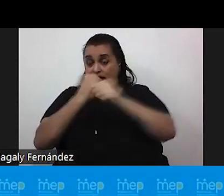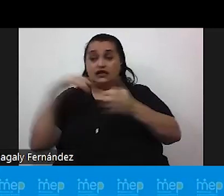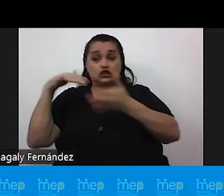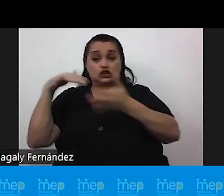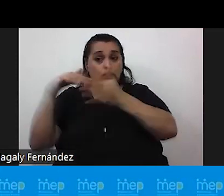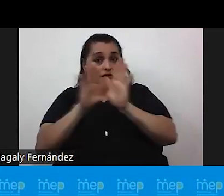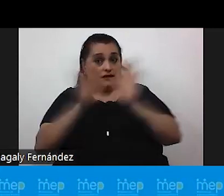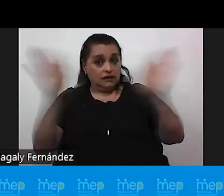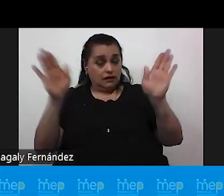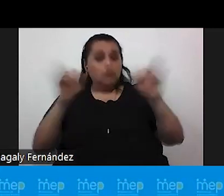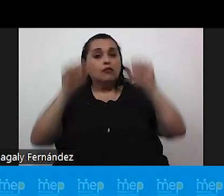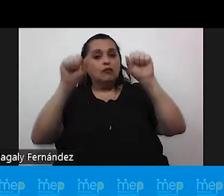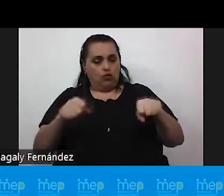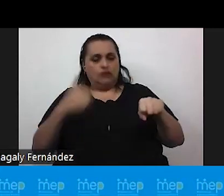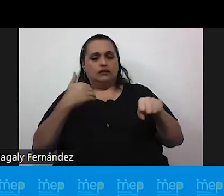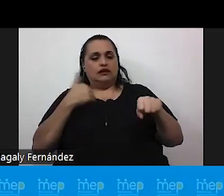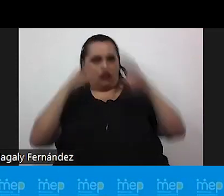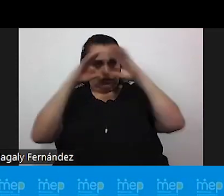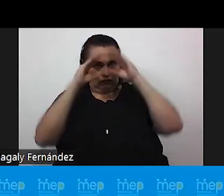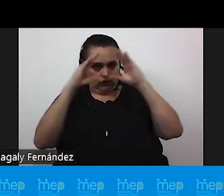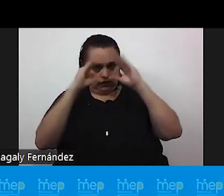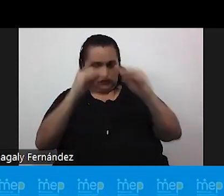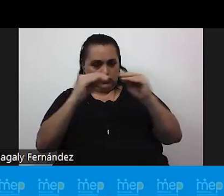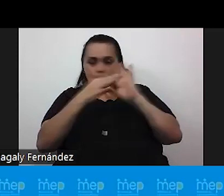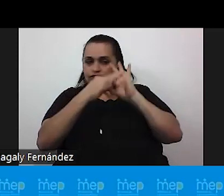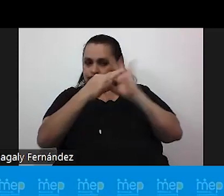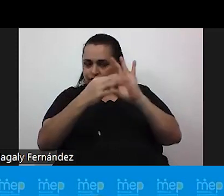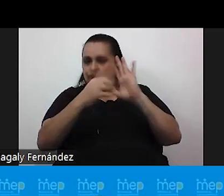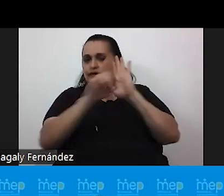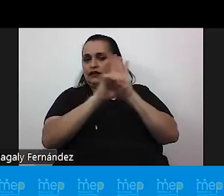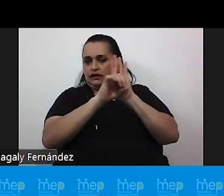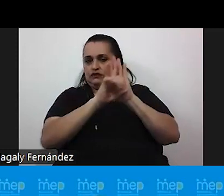general puedan obtener información acerca de sus derechos